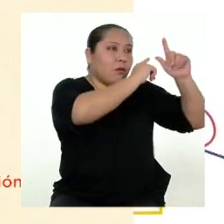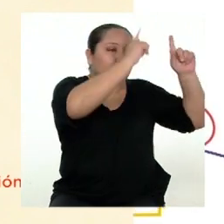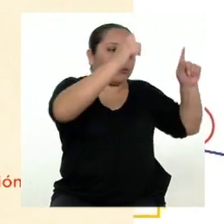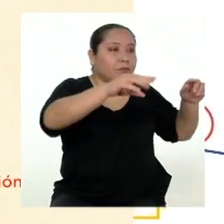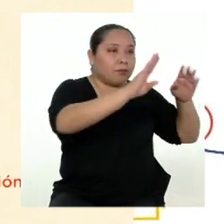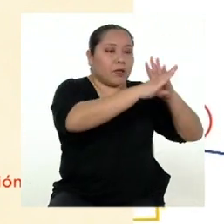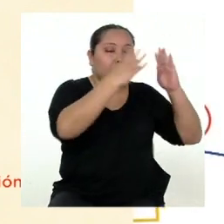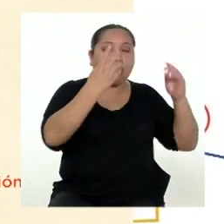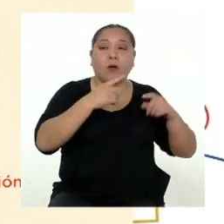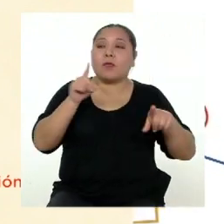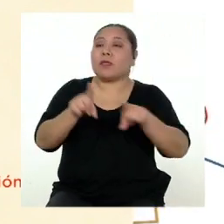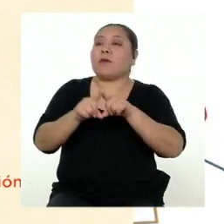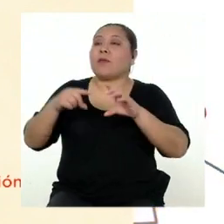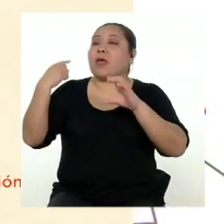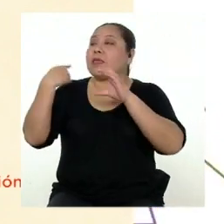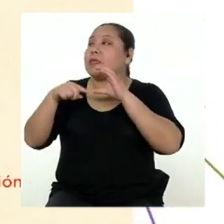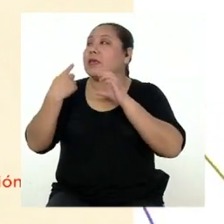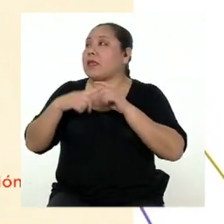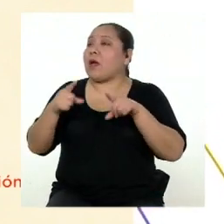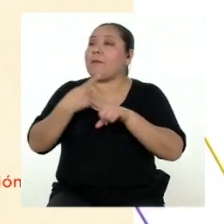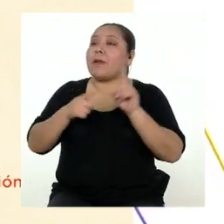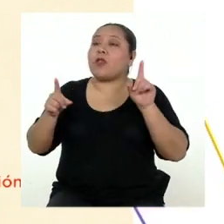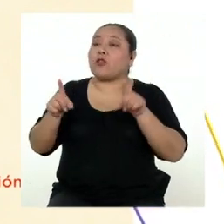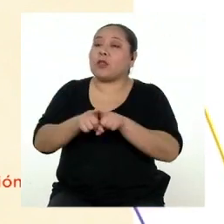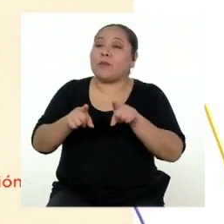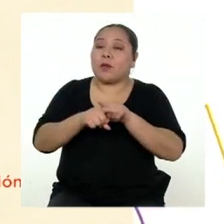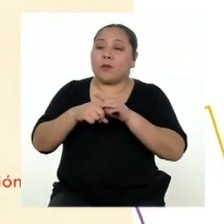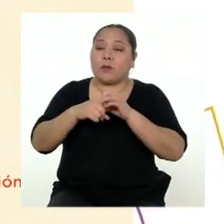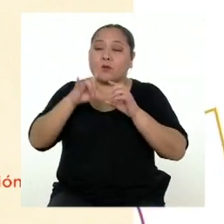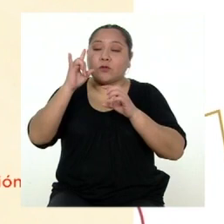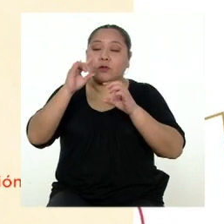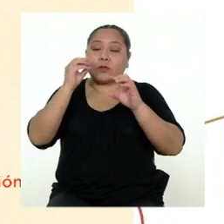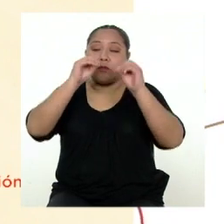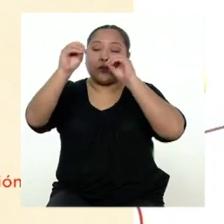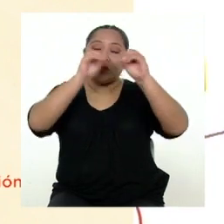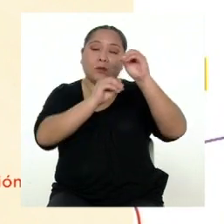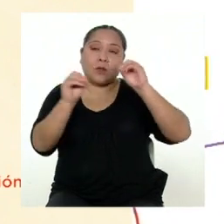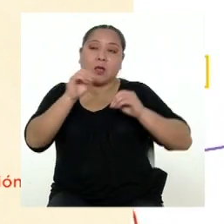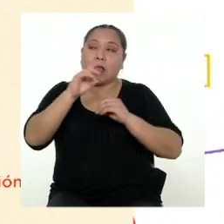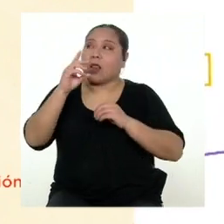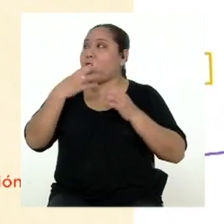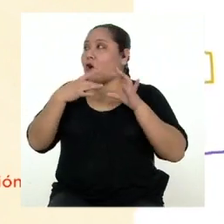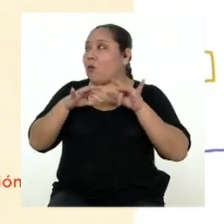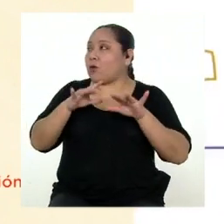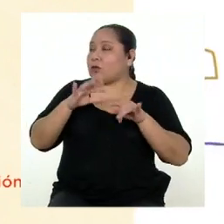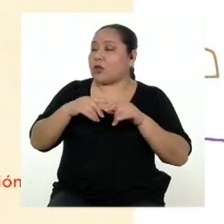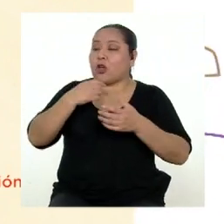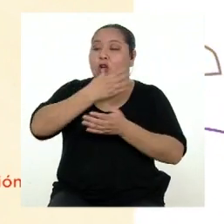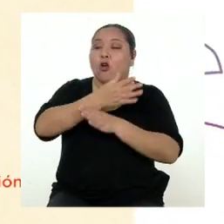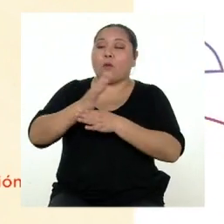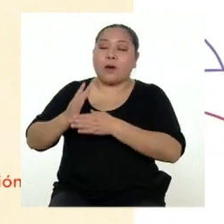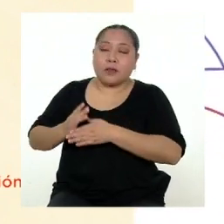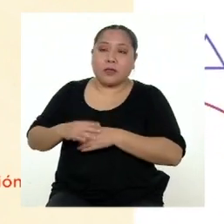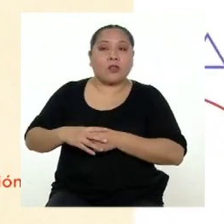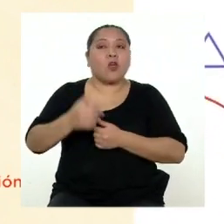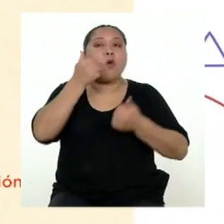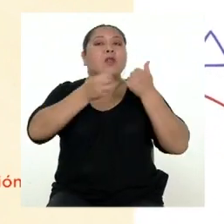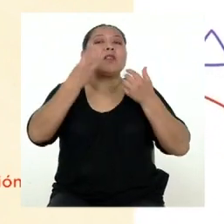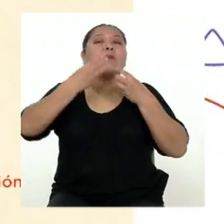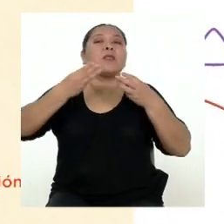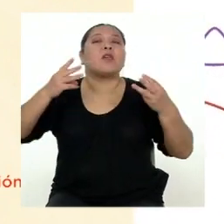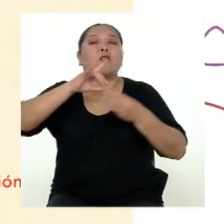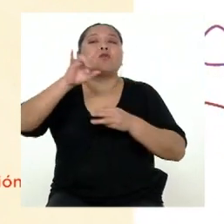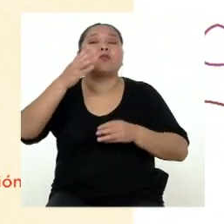digital porque lo podemos hacer en la computadora y compartirlo en las redes. Ok, ¿y qué material usaremos?